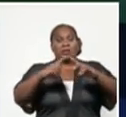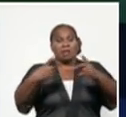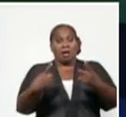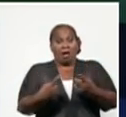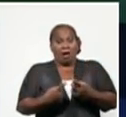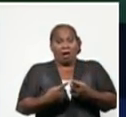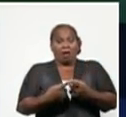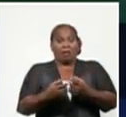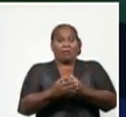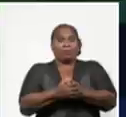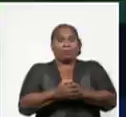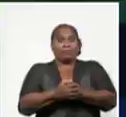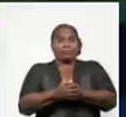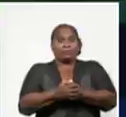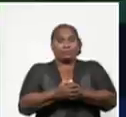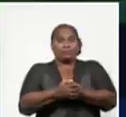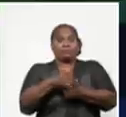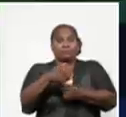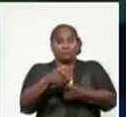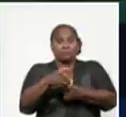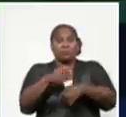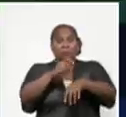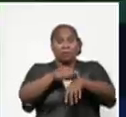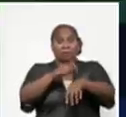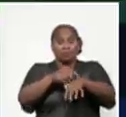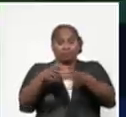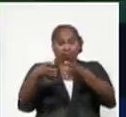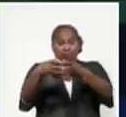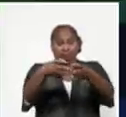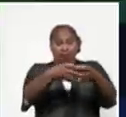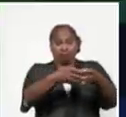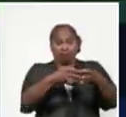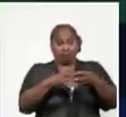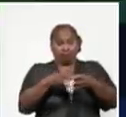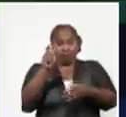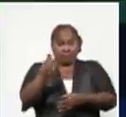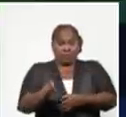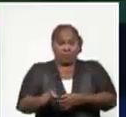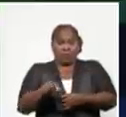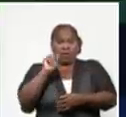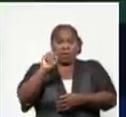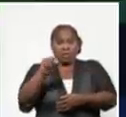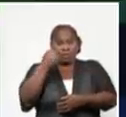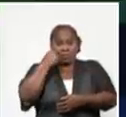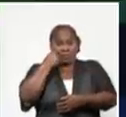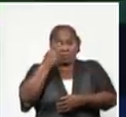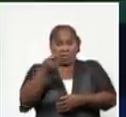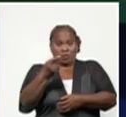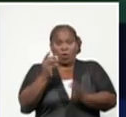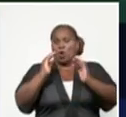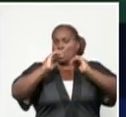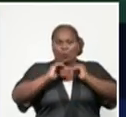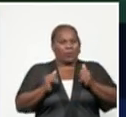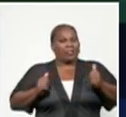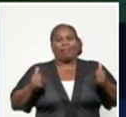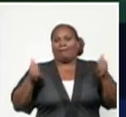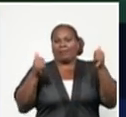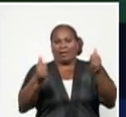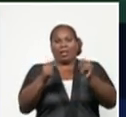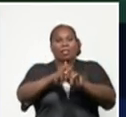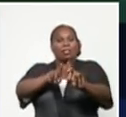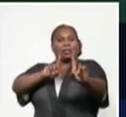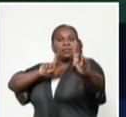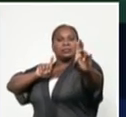aglomeración de personas, lo cual nosotros hemos estado insistiendo que no es correcto, pues el distanciamiento